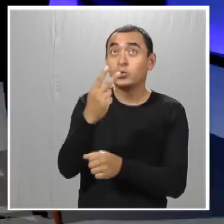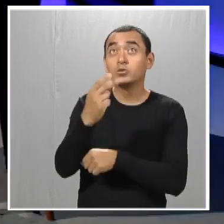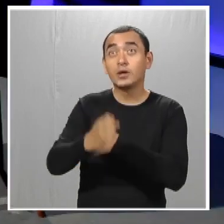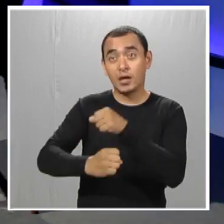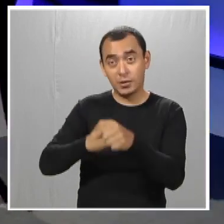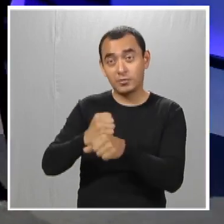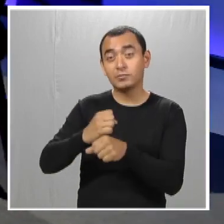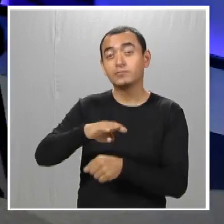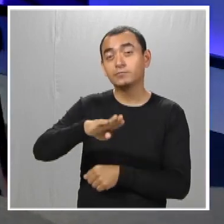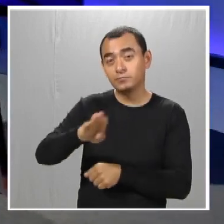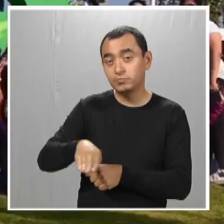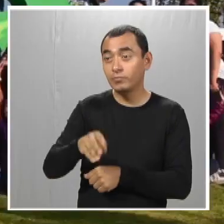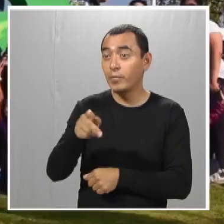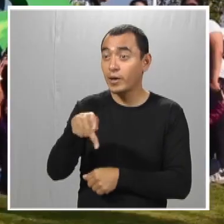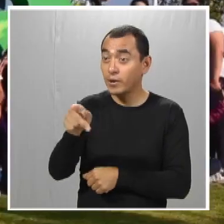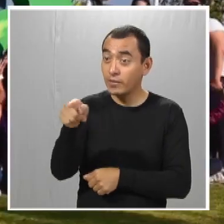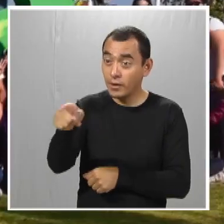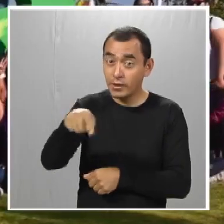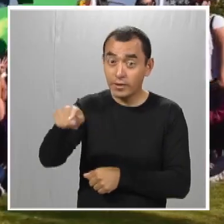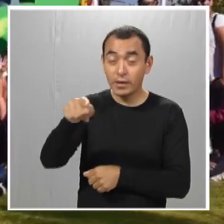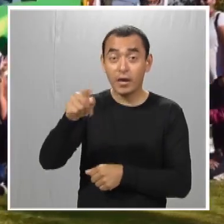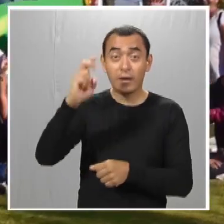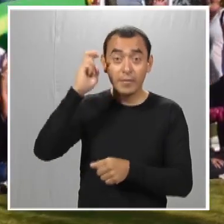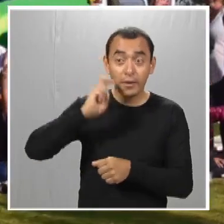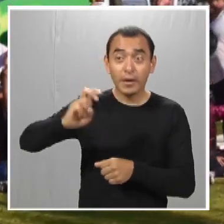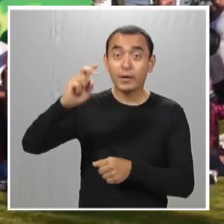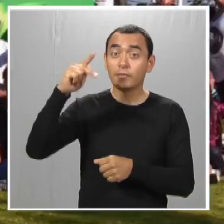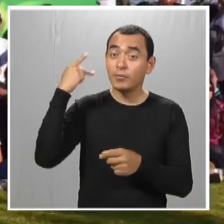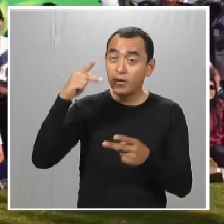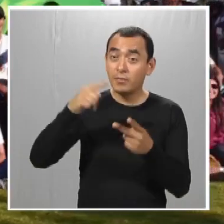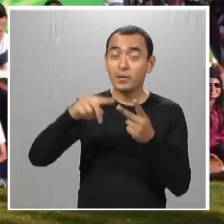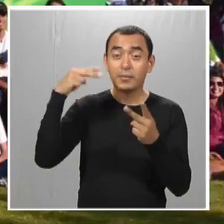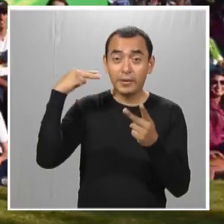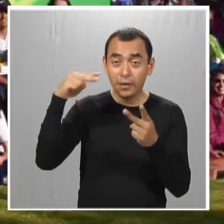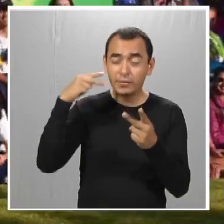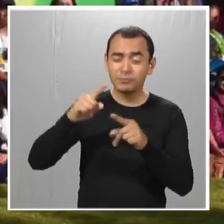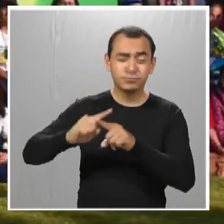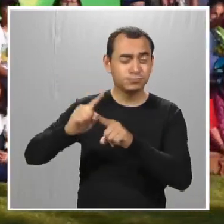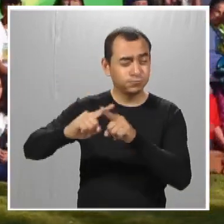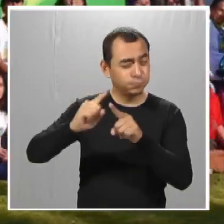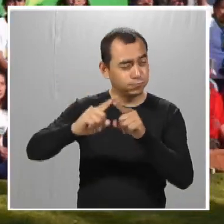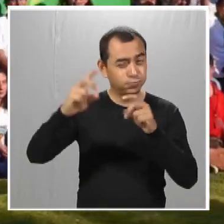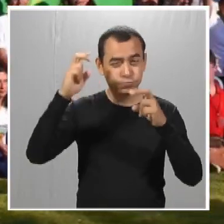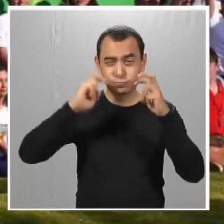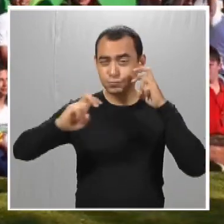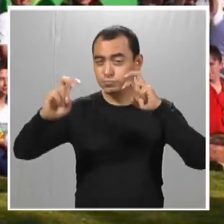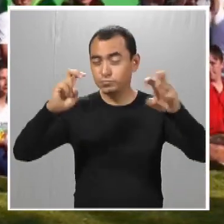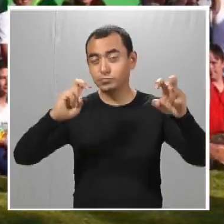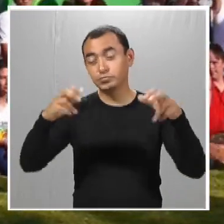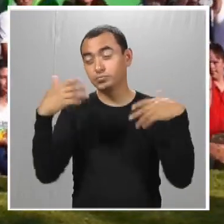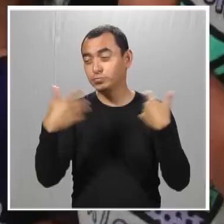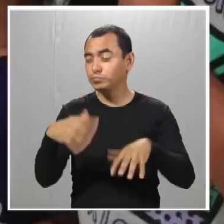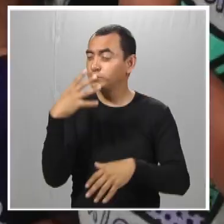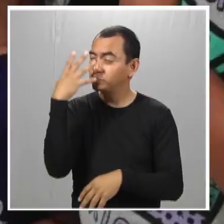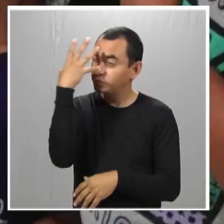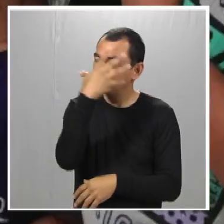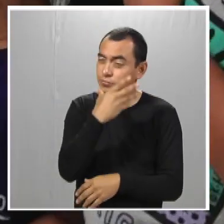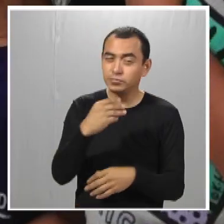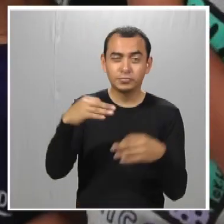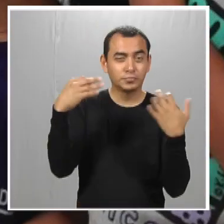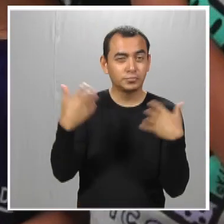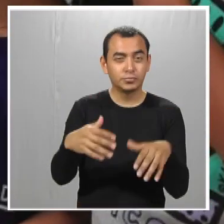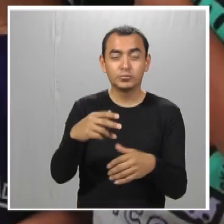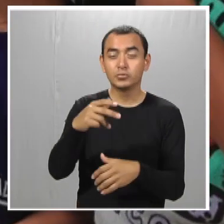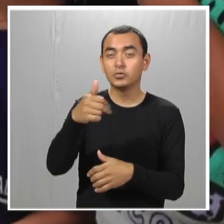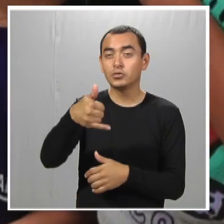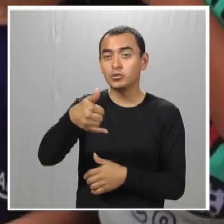Hace poco, hace dos años falleció, pero ella se fue con nosotros a Puebla, Veracruz, a todos lados. Maravilloso. Entonces, no hay límites. Maravilloso.